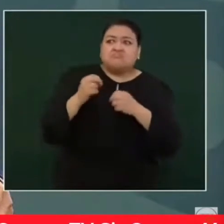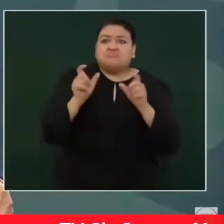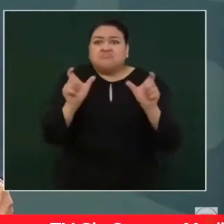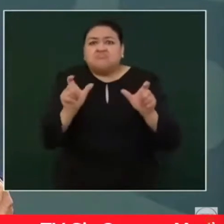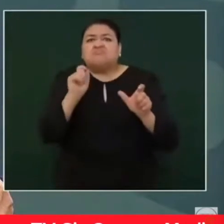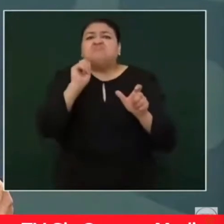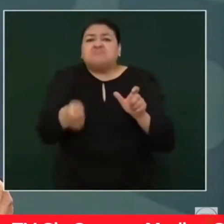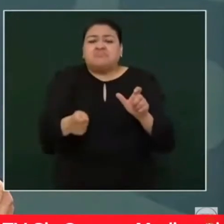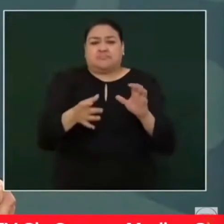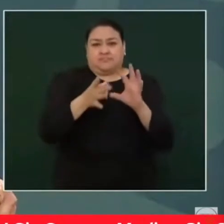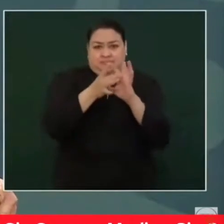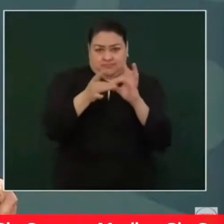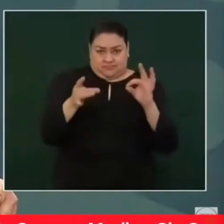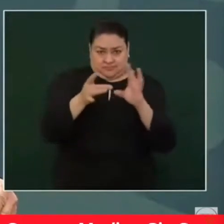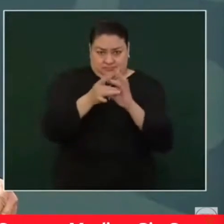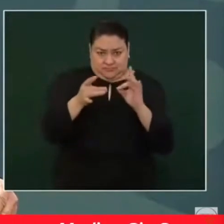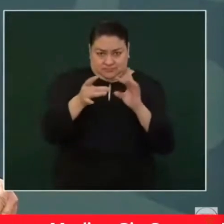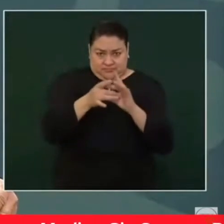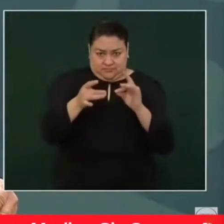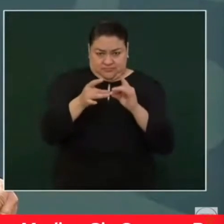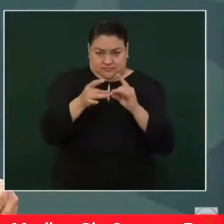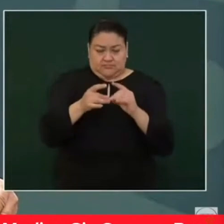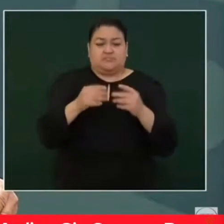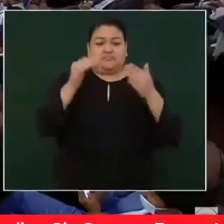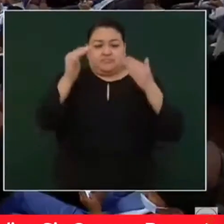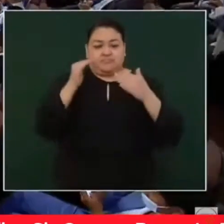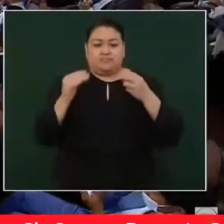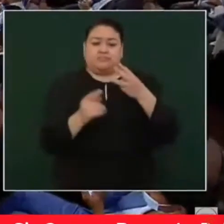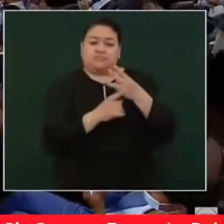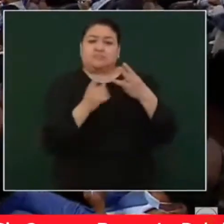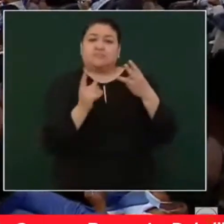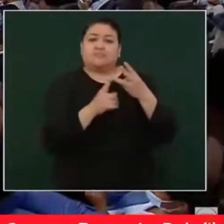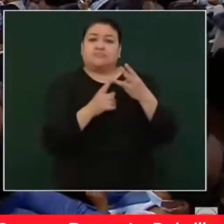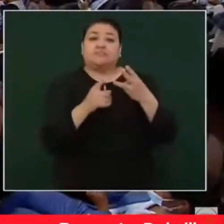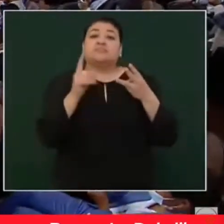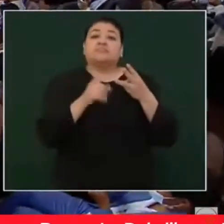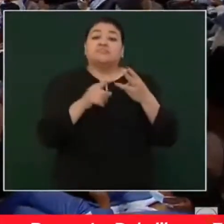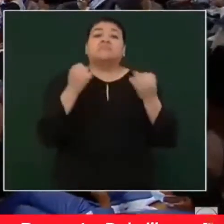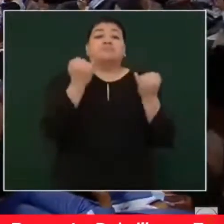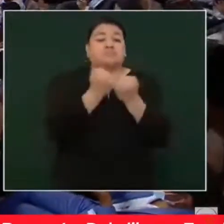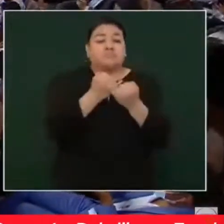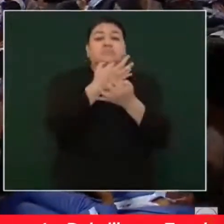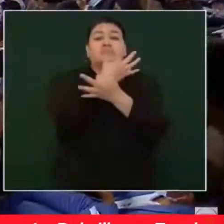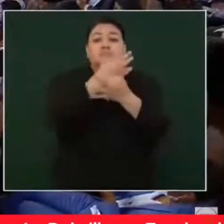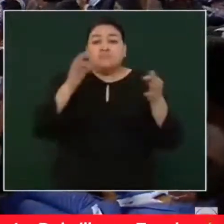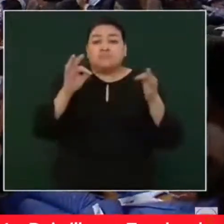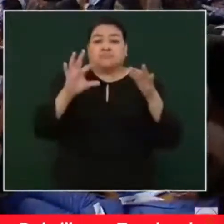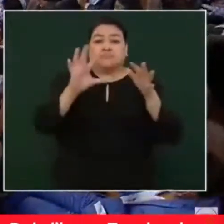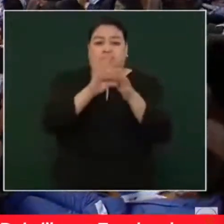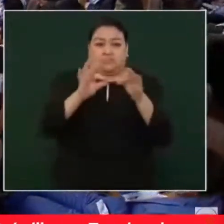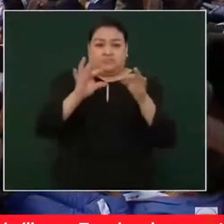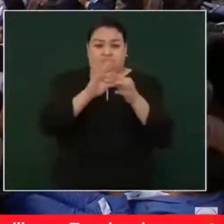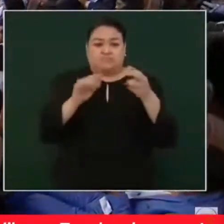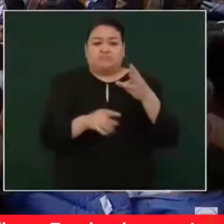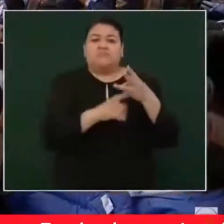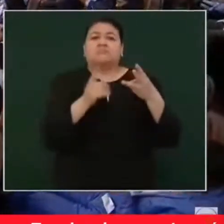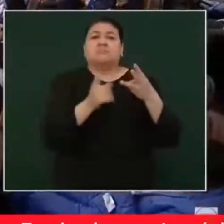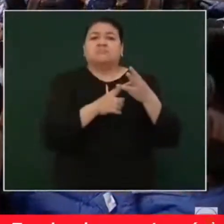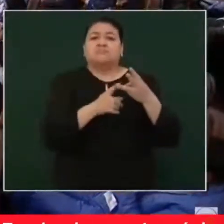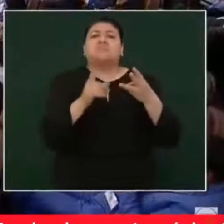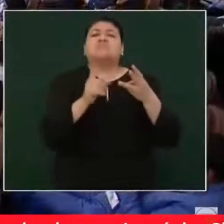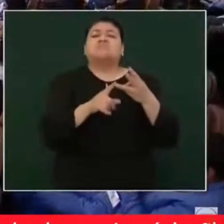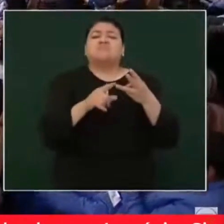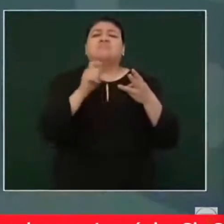vamos también, el día de hoy, a informar sobre la